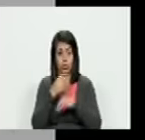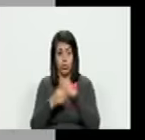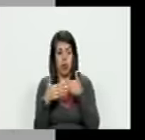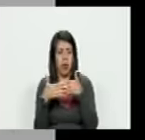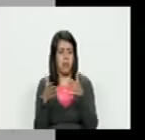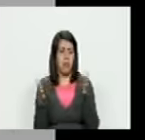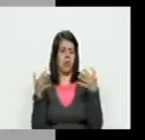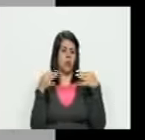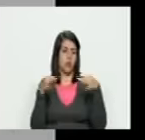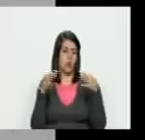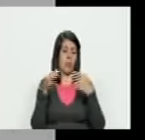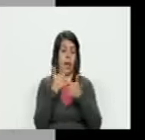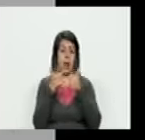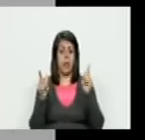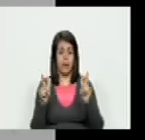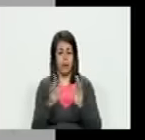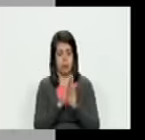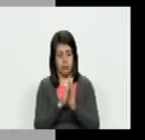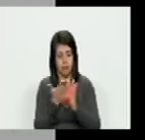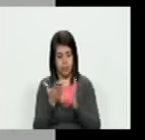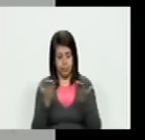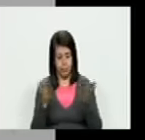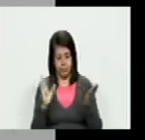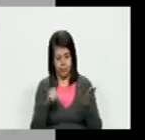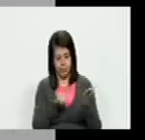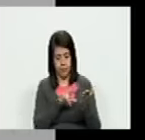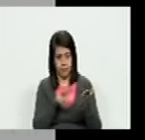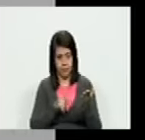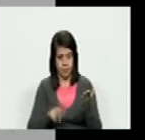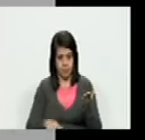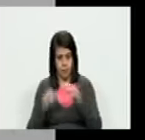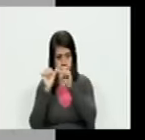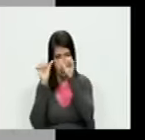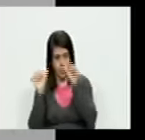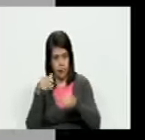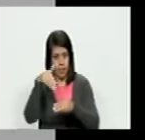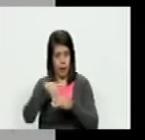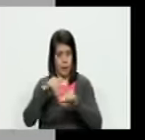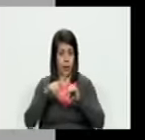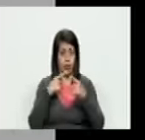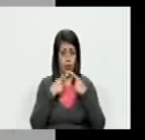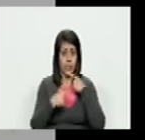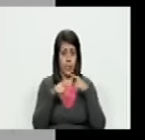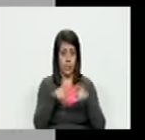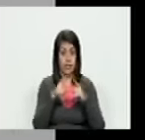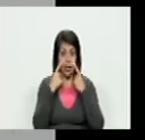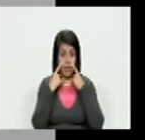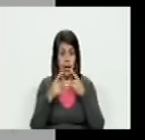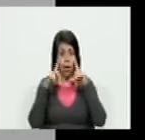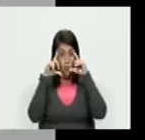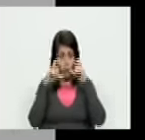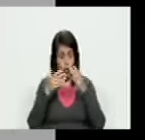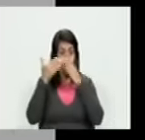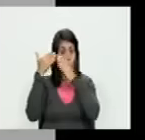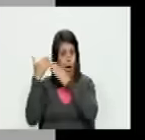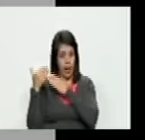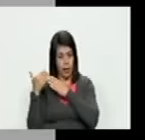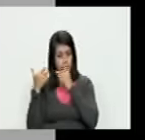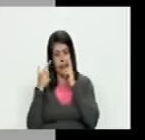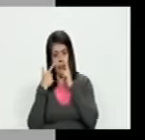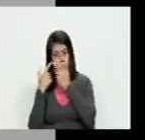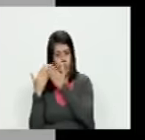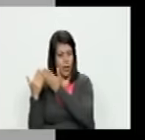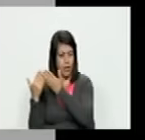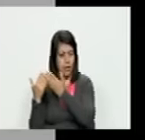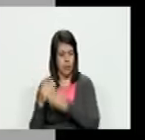abierto ellos tienen folletos donde pagan los partidos políticos pagan el sistema electoral pero él dice eso y en la imagen anterior déjenme un momentito la imagen de esa